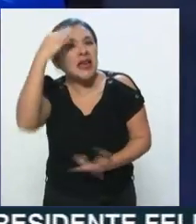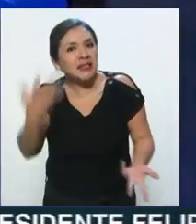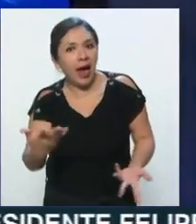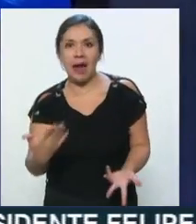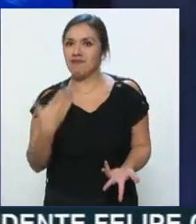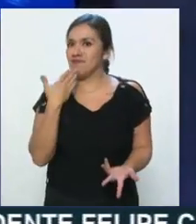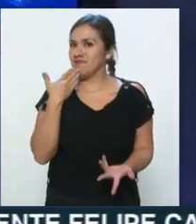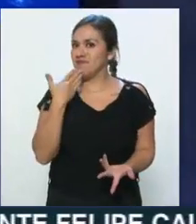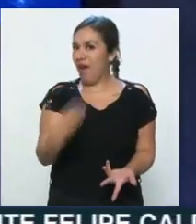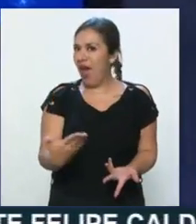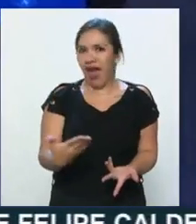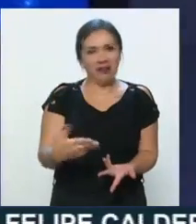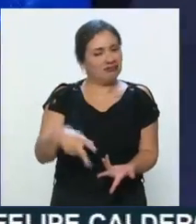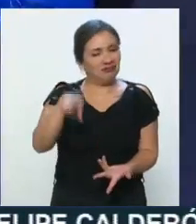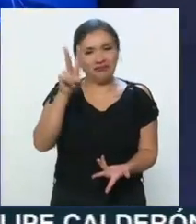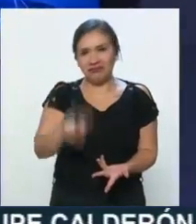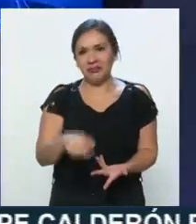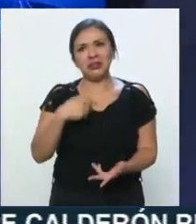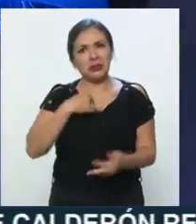Es excelente el Dr.